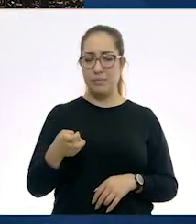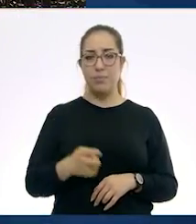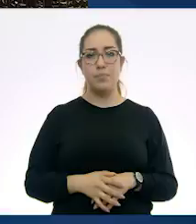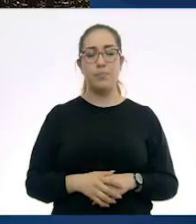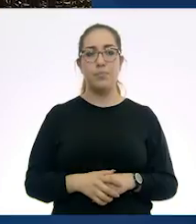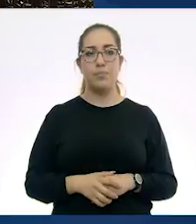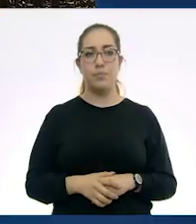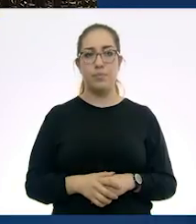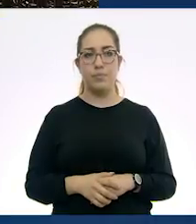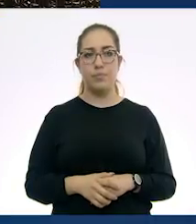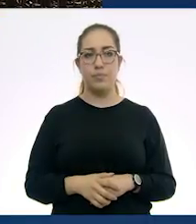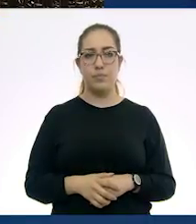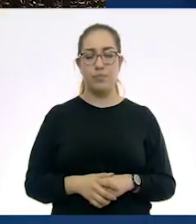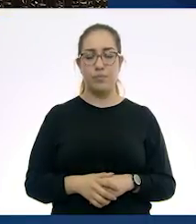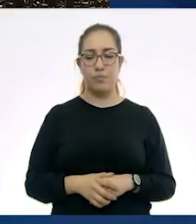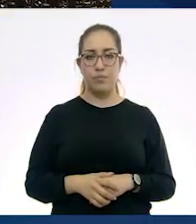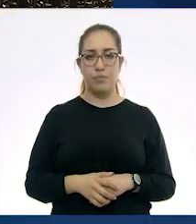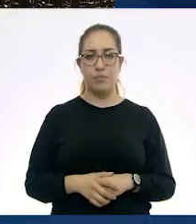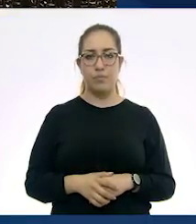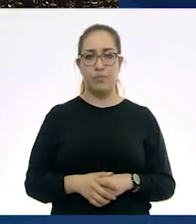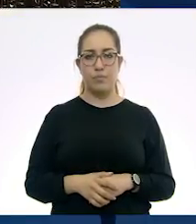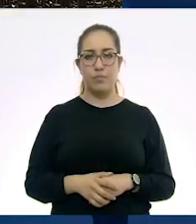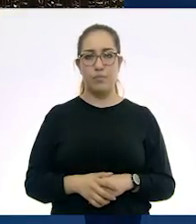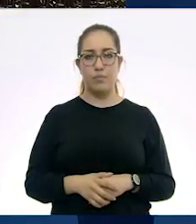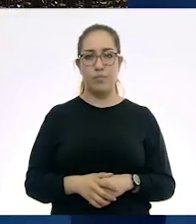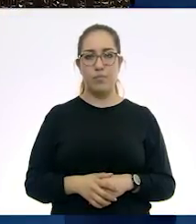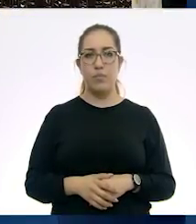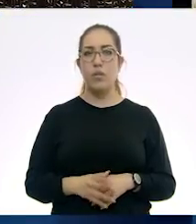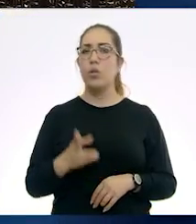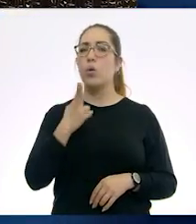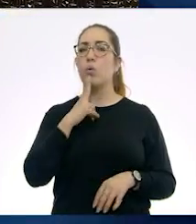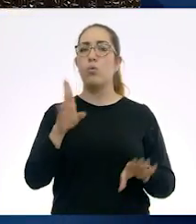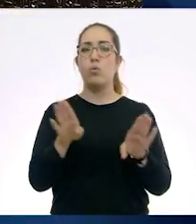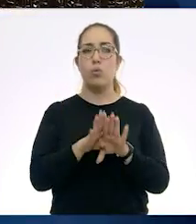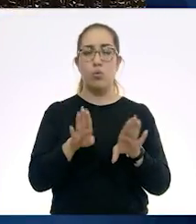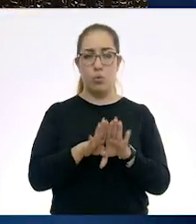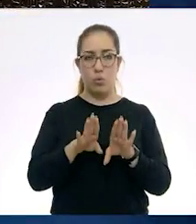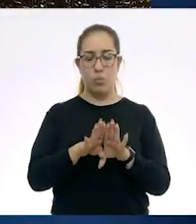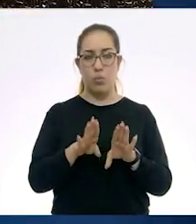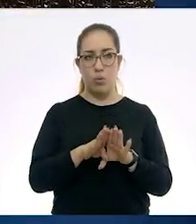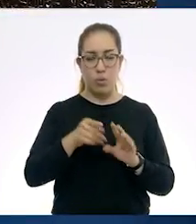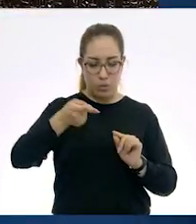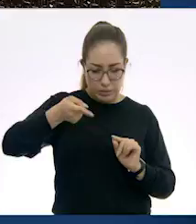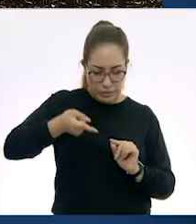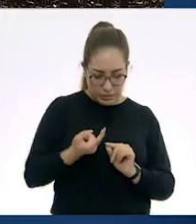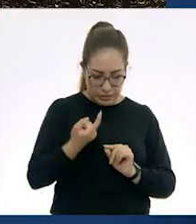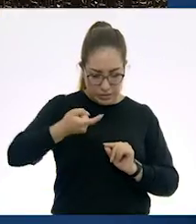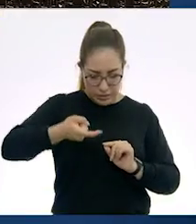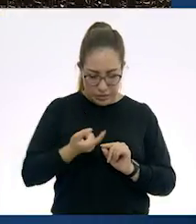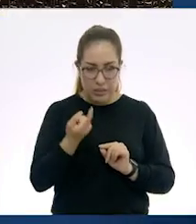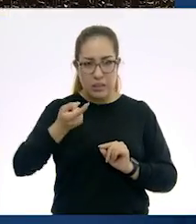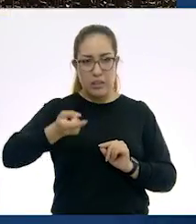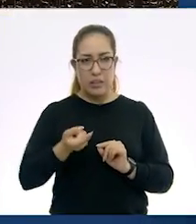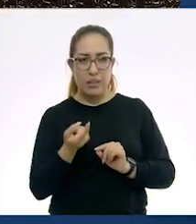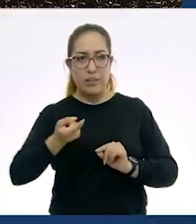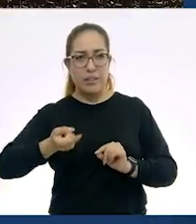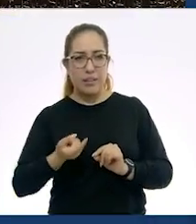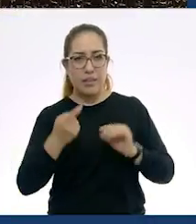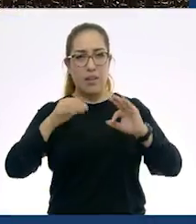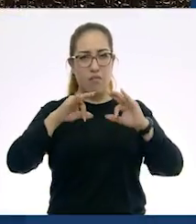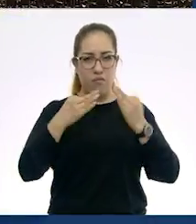estaba hecha a base de cuñas que iban haciendo las figuras para poder escribir.